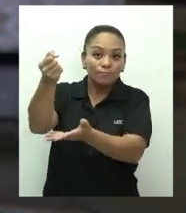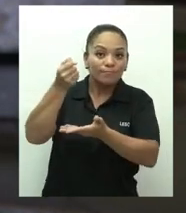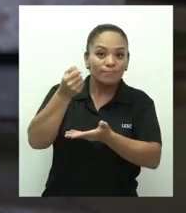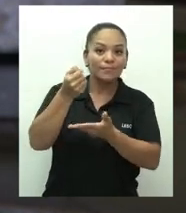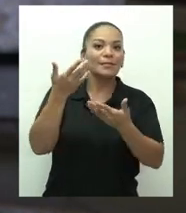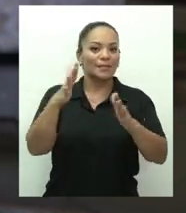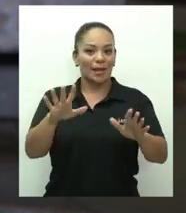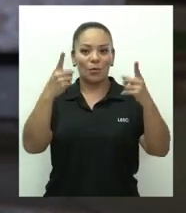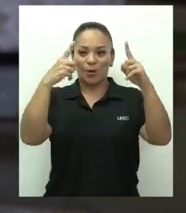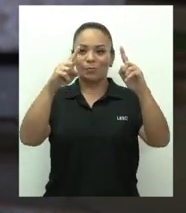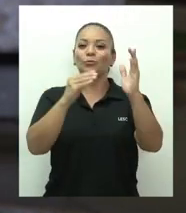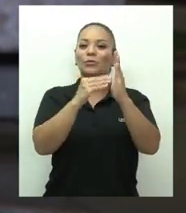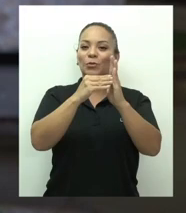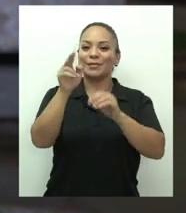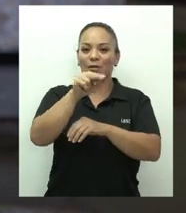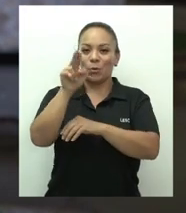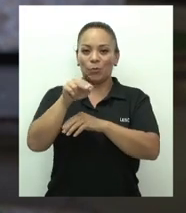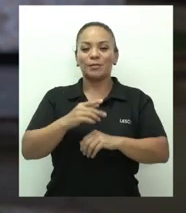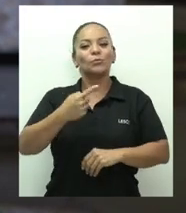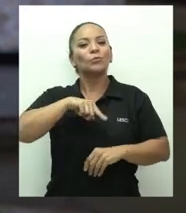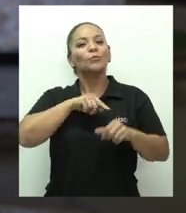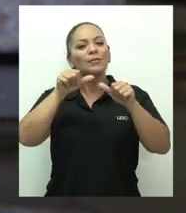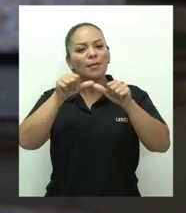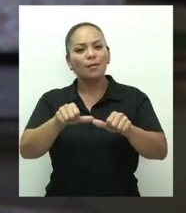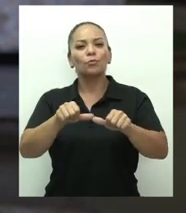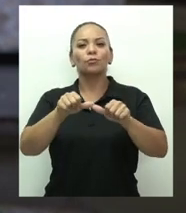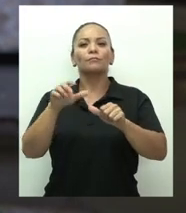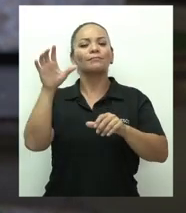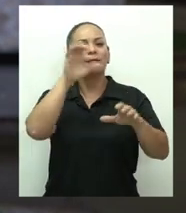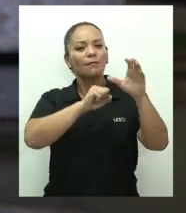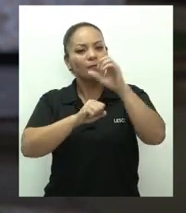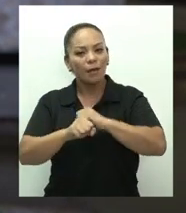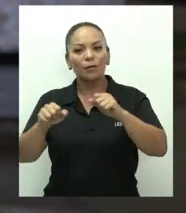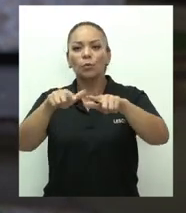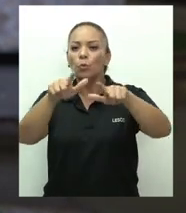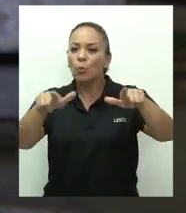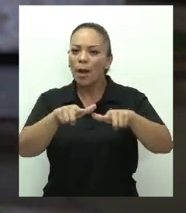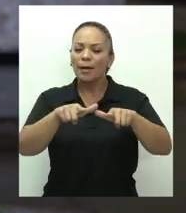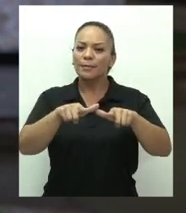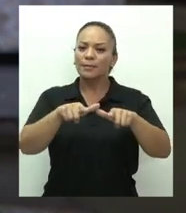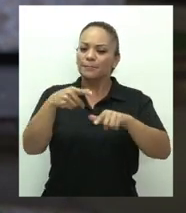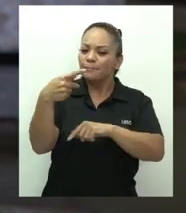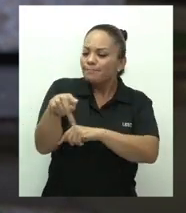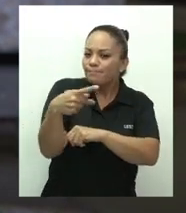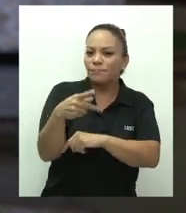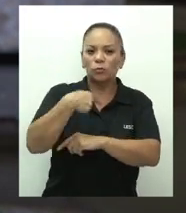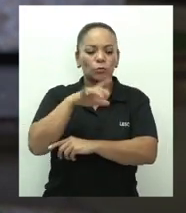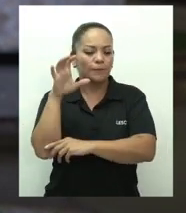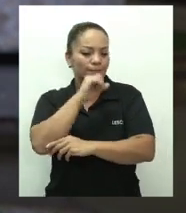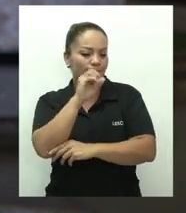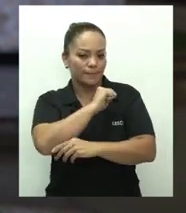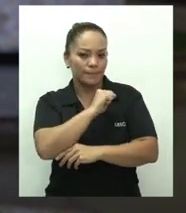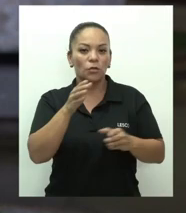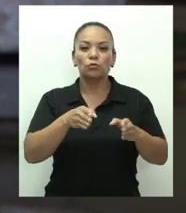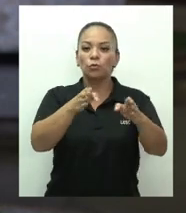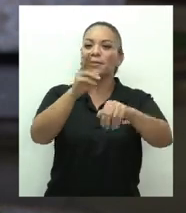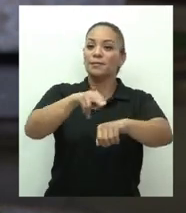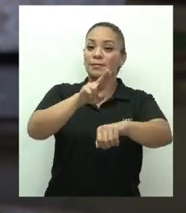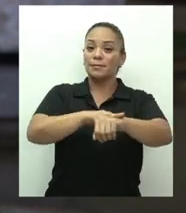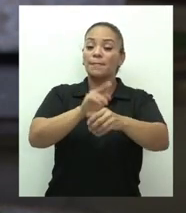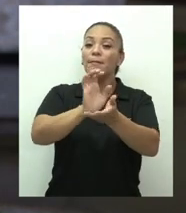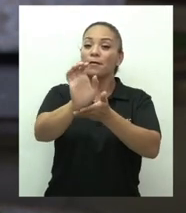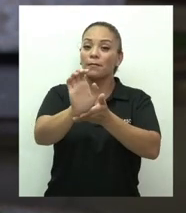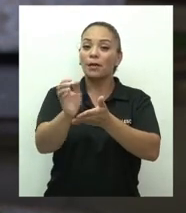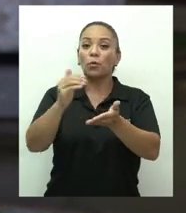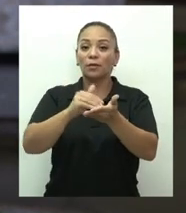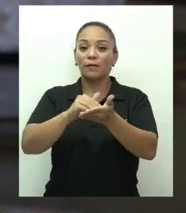Continuamos identificando y trabajando en lugares inestables de las rutas nacionales para evitar nuevas tragedias,